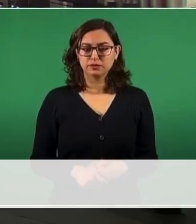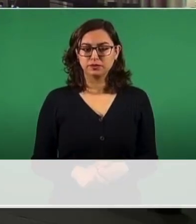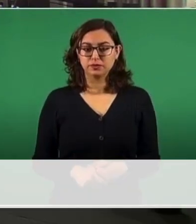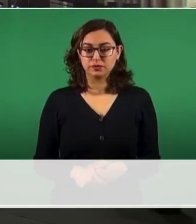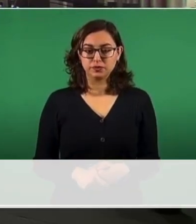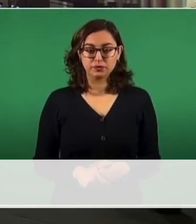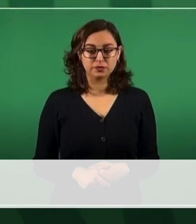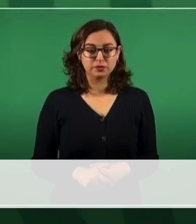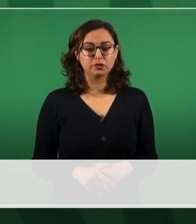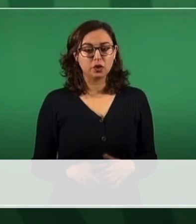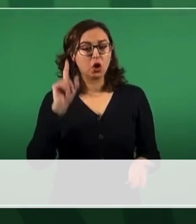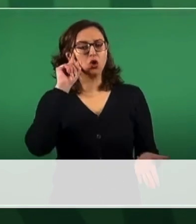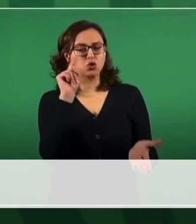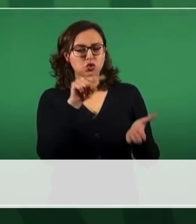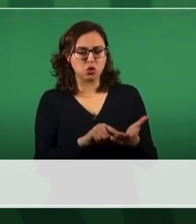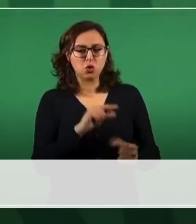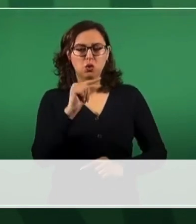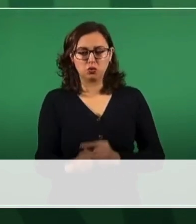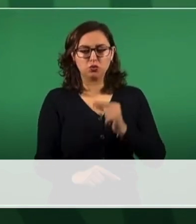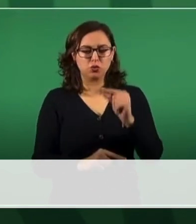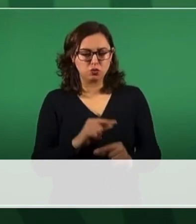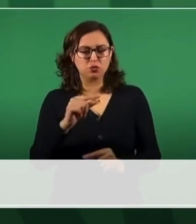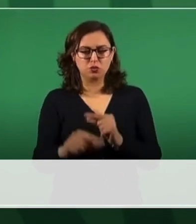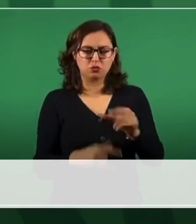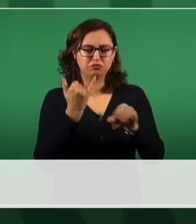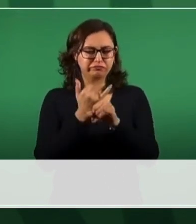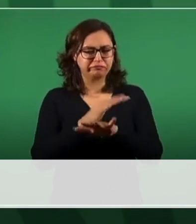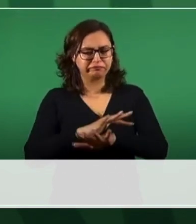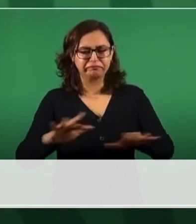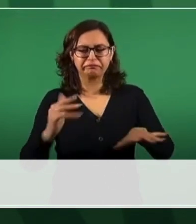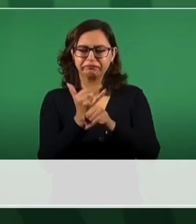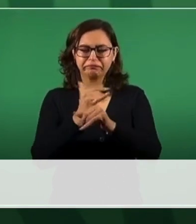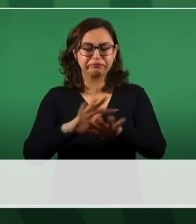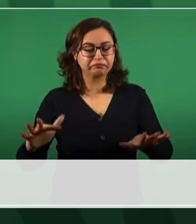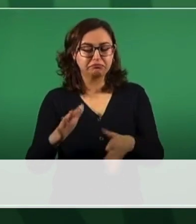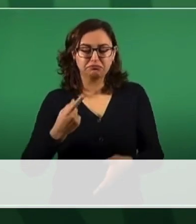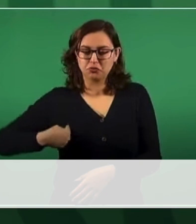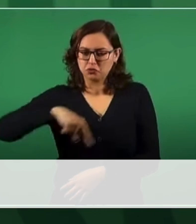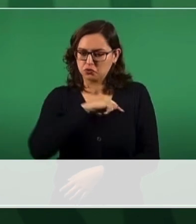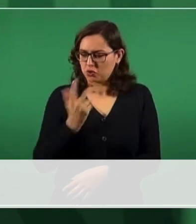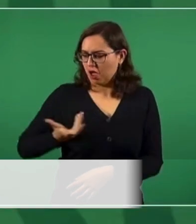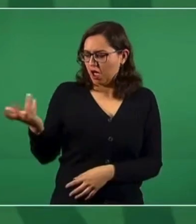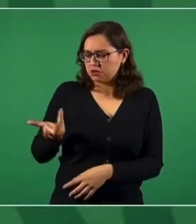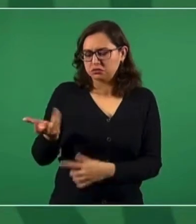a ir dando a conocer nuestras acciones. Ya